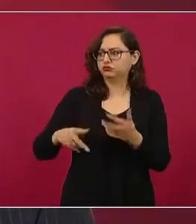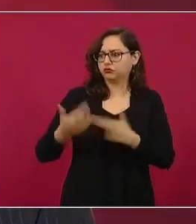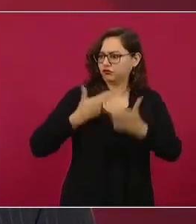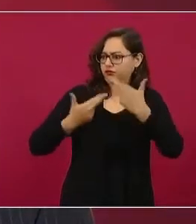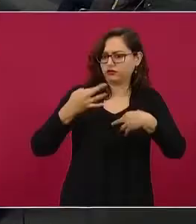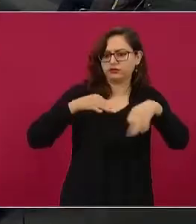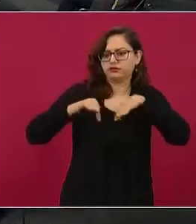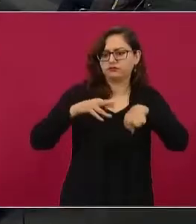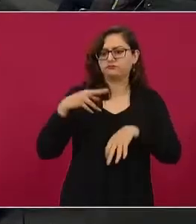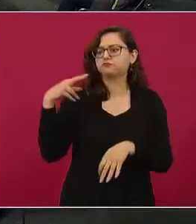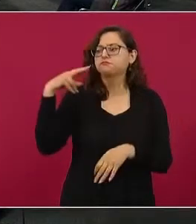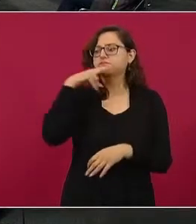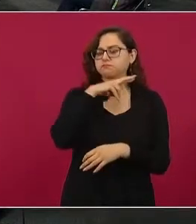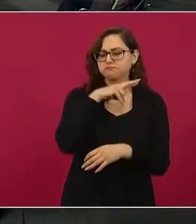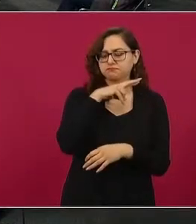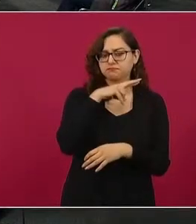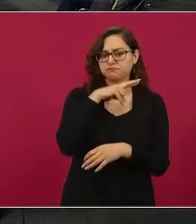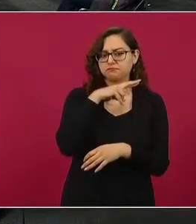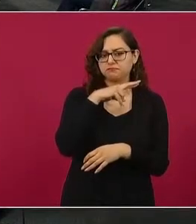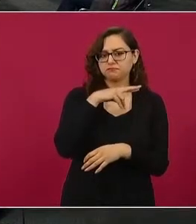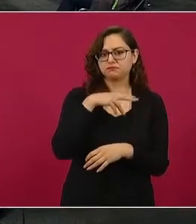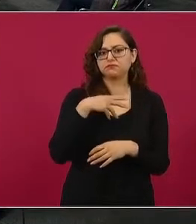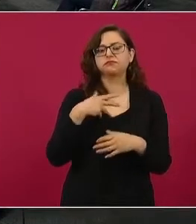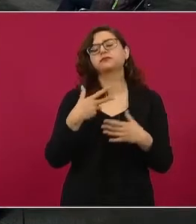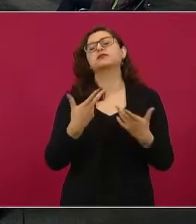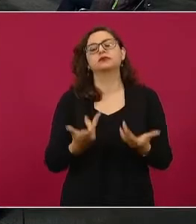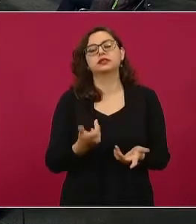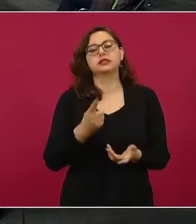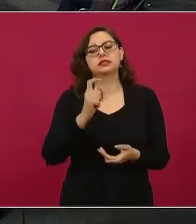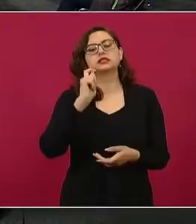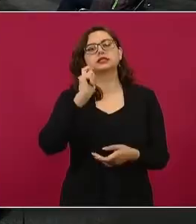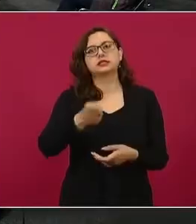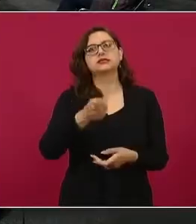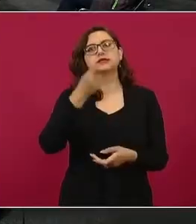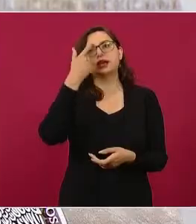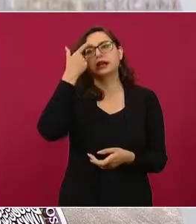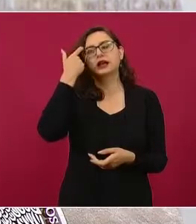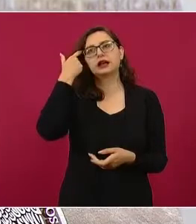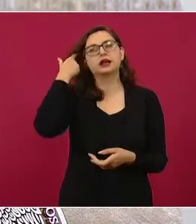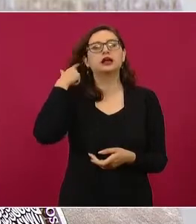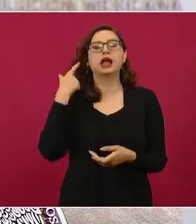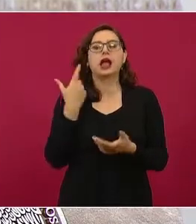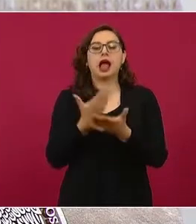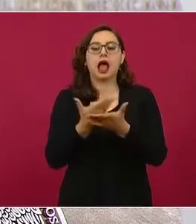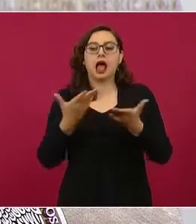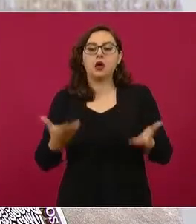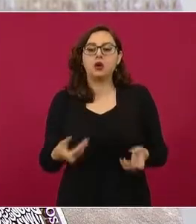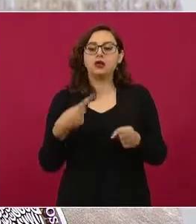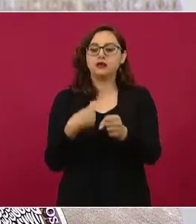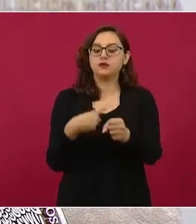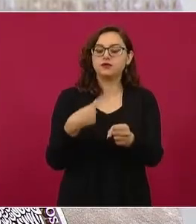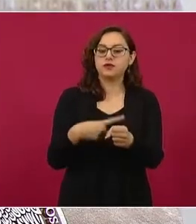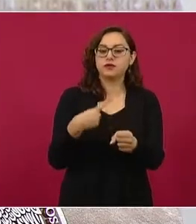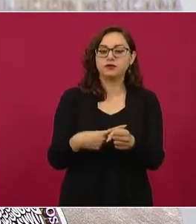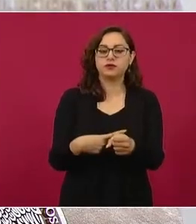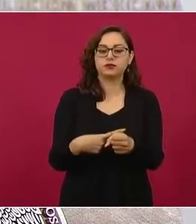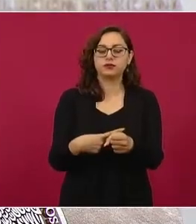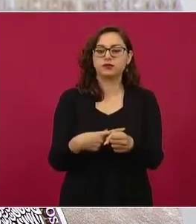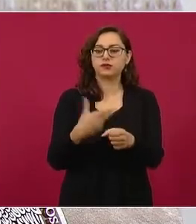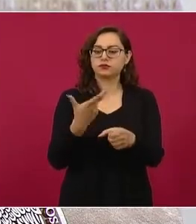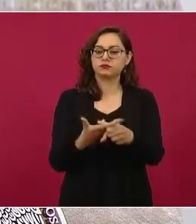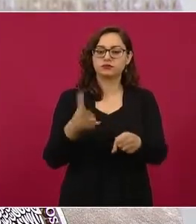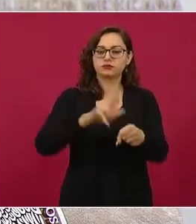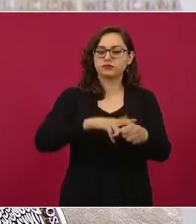de trabajo. Es decir, la consecuencia es un perfil diferente, la consecuencia ya no es tanto el tema de